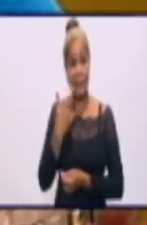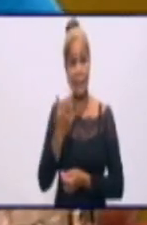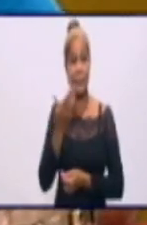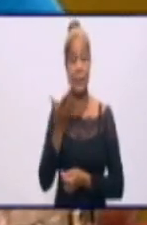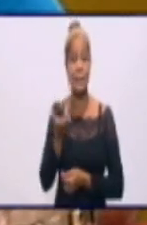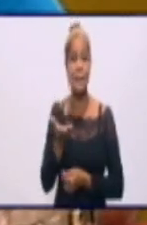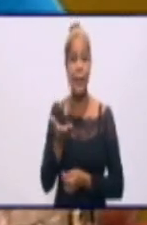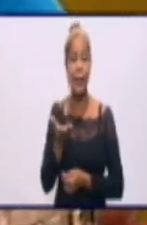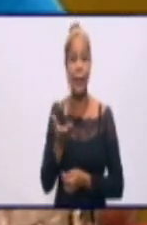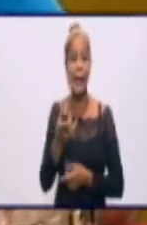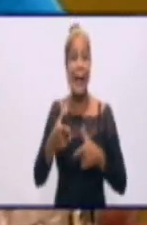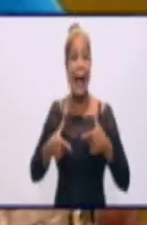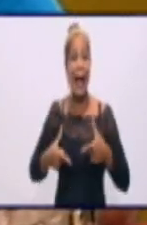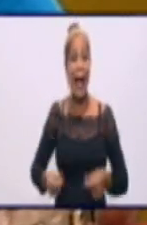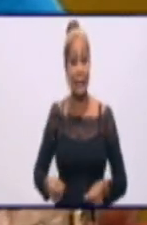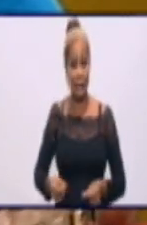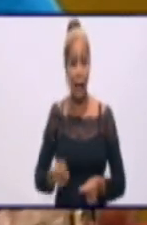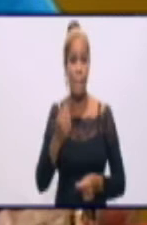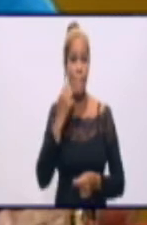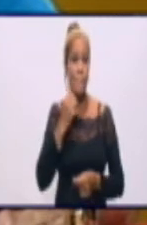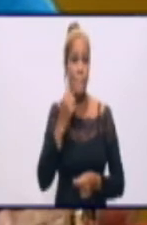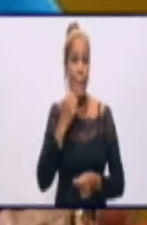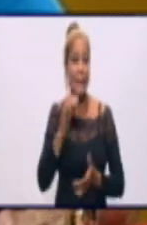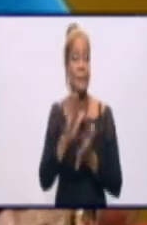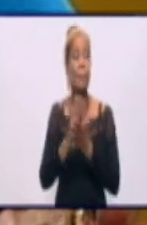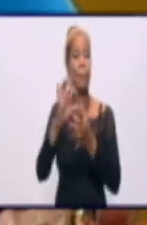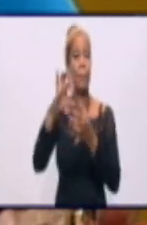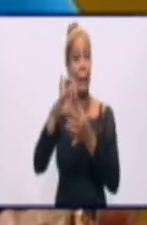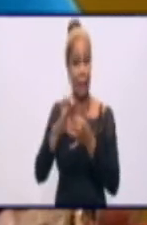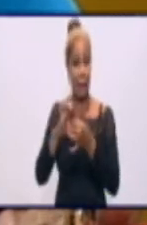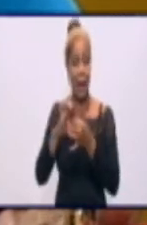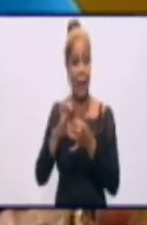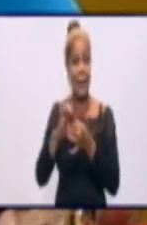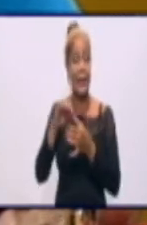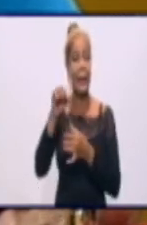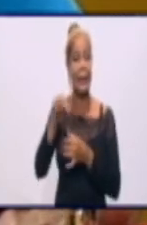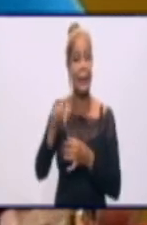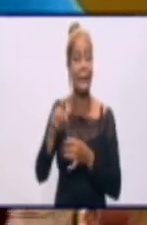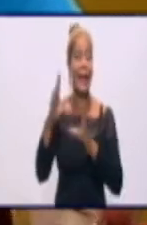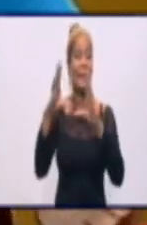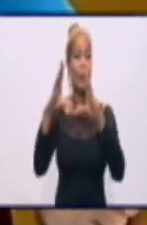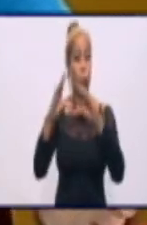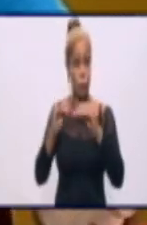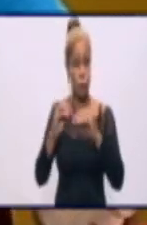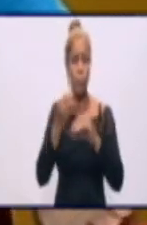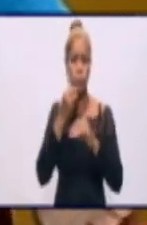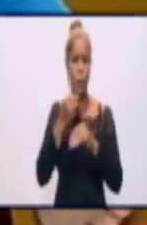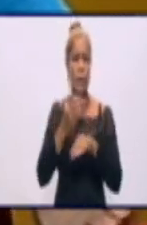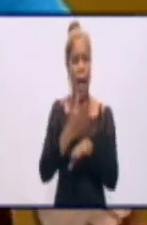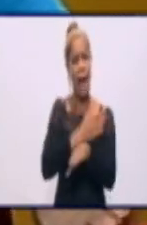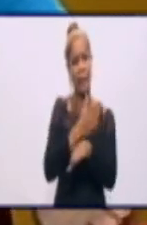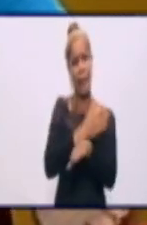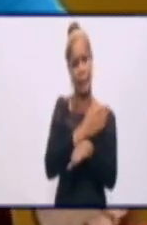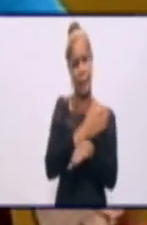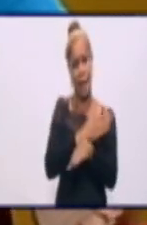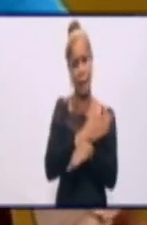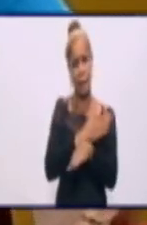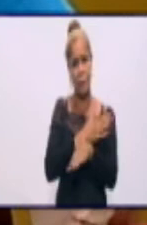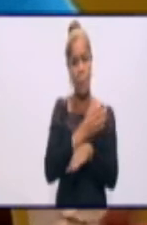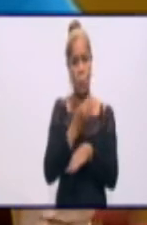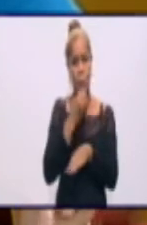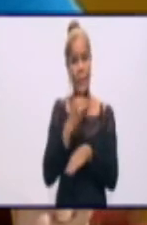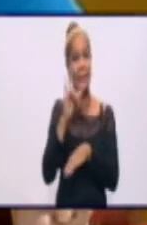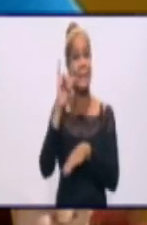tenemos previsto, el que está de noche, en vez de afectarlo a las 6 de la tarde, se adelanta lo que sí, y creo que es hasta conveniente que usted lo afecte en 6 horas